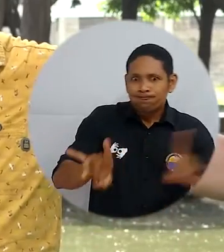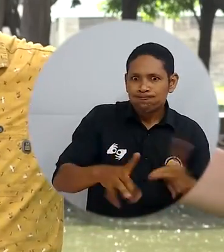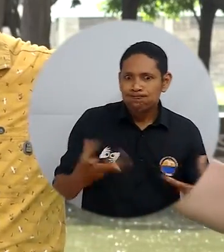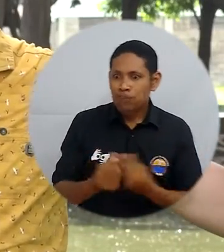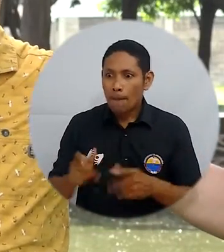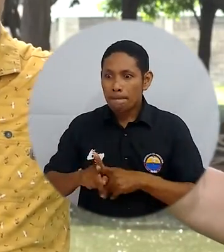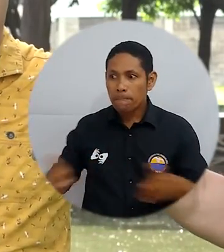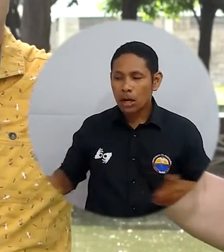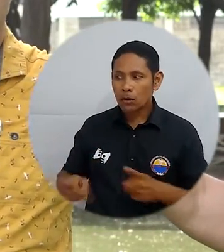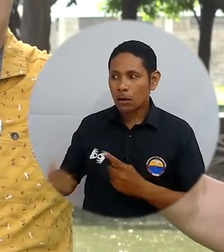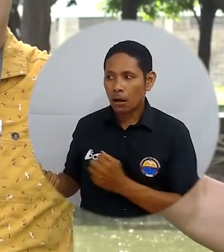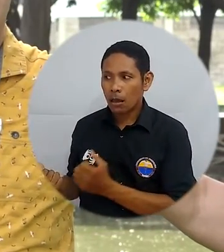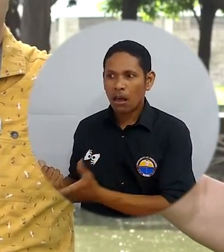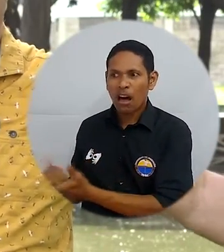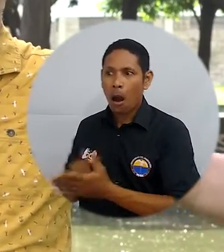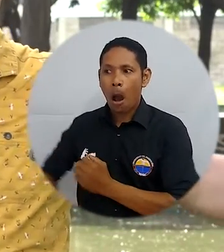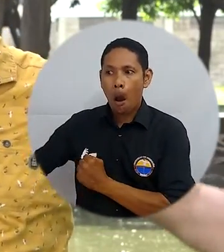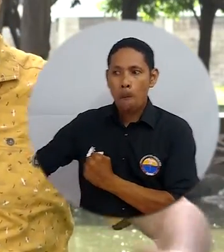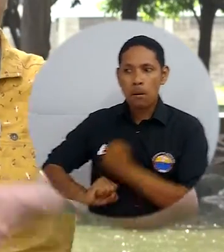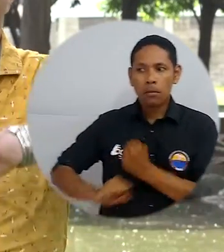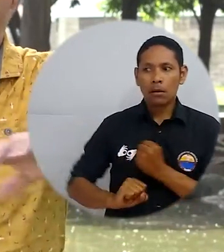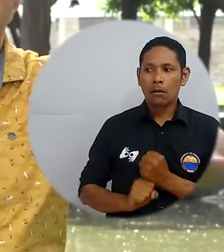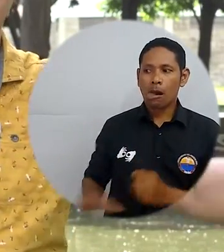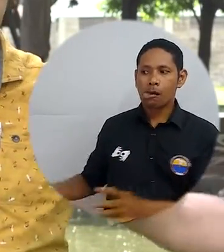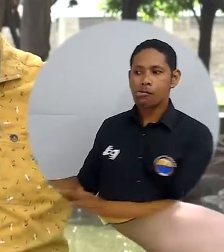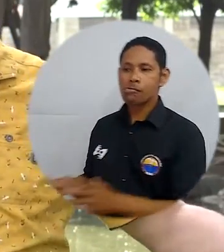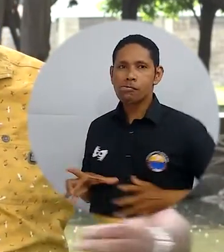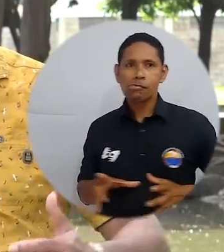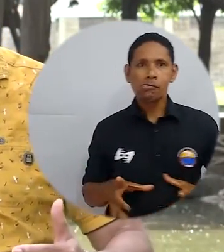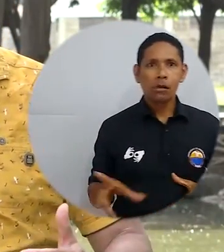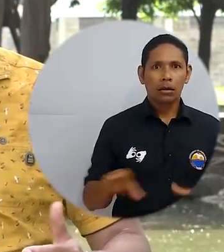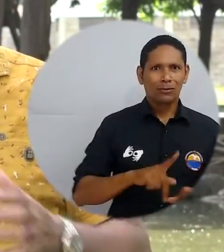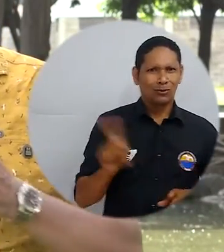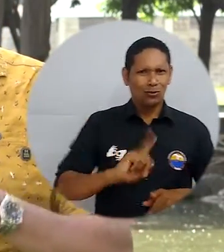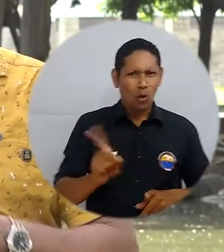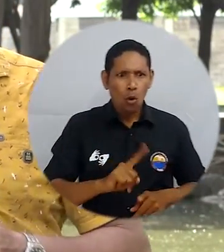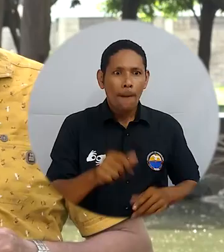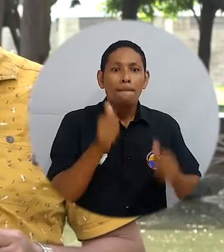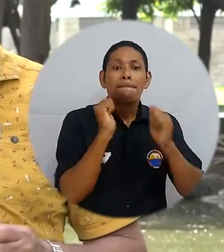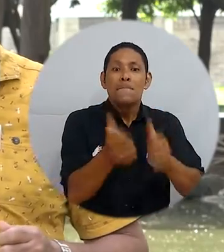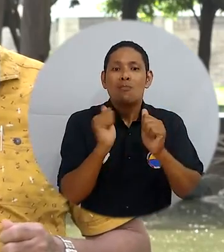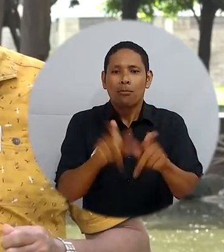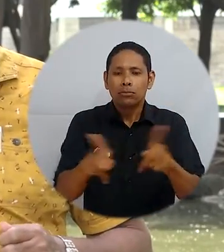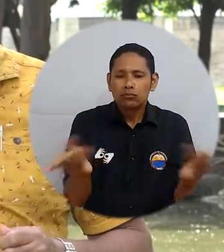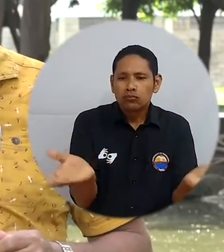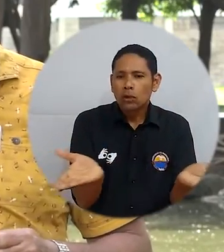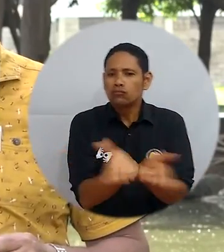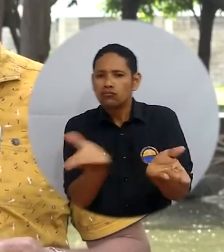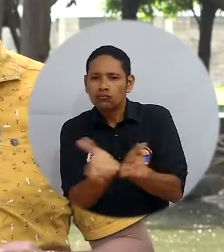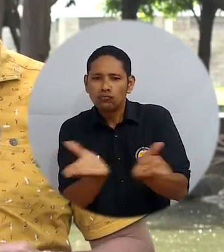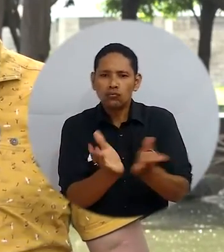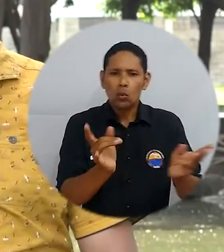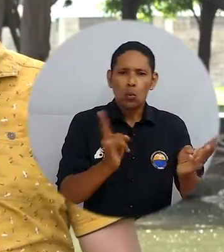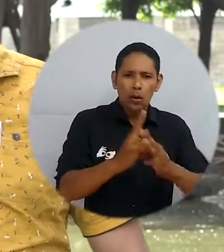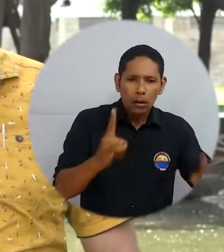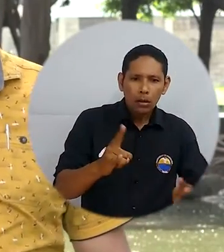no tengo un equipo de personas atrás, un ejército para llegar y sacar a todo mundo y meter a mi gente. Yo trabajaré con la gente de la Universidad del Magdalena.